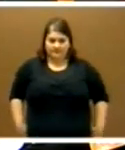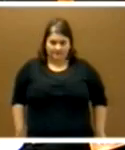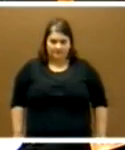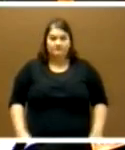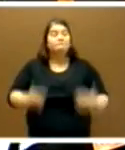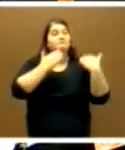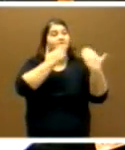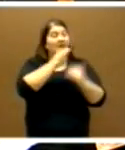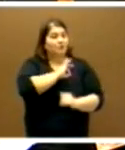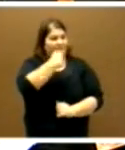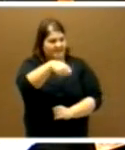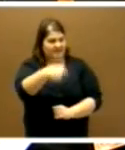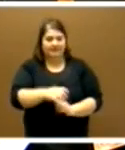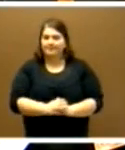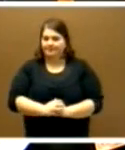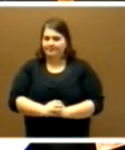Gracias, señor presidente.